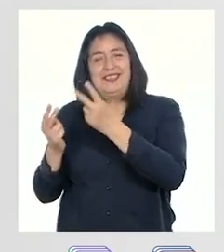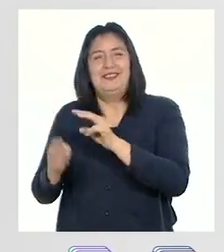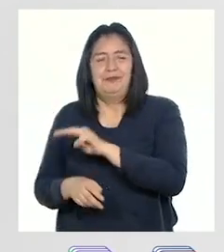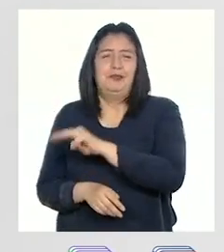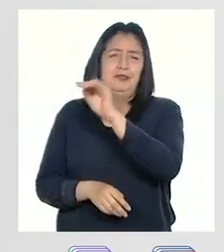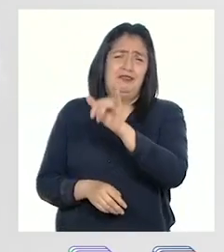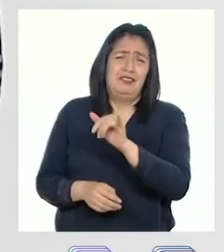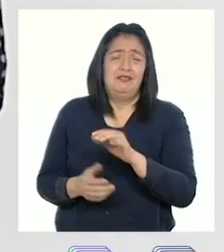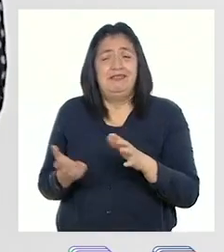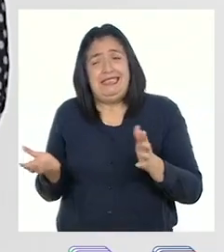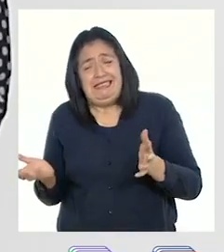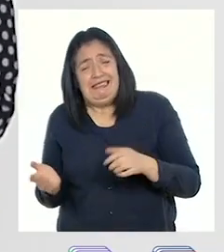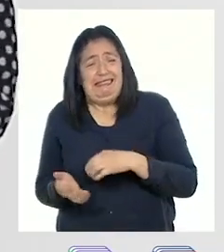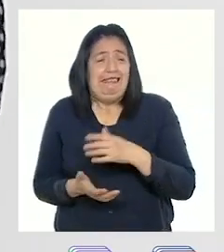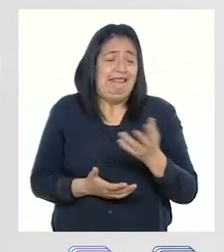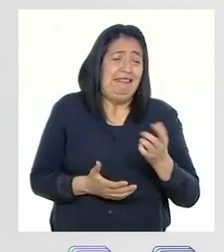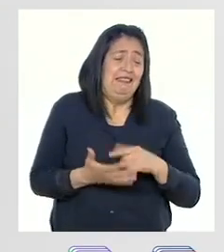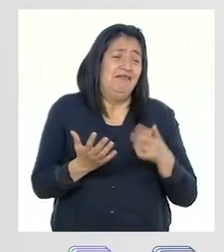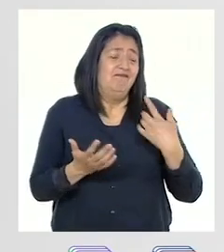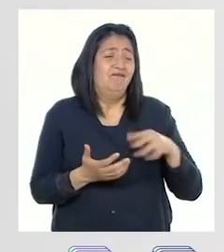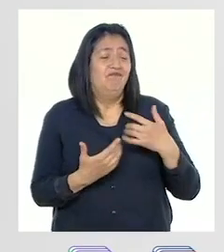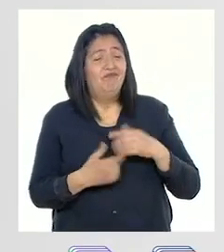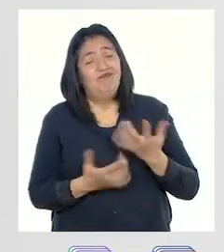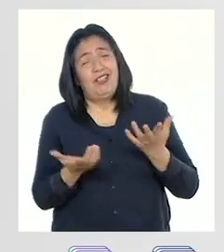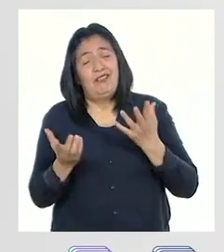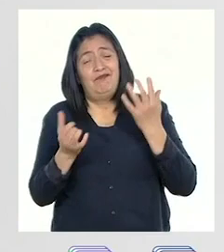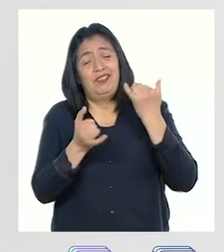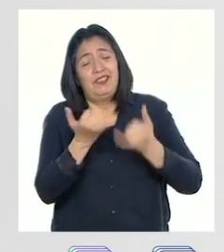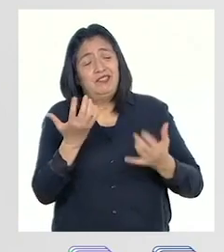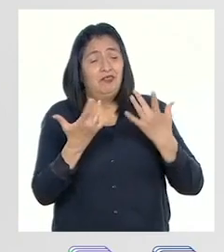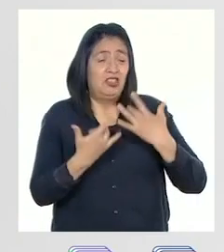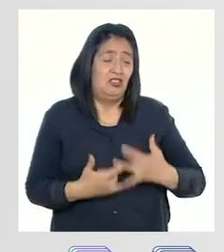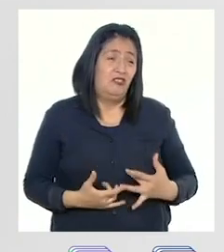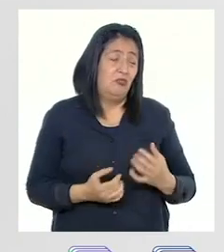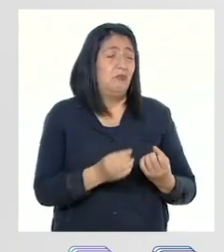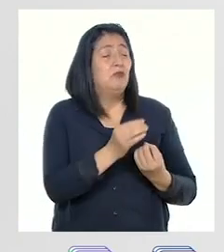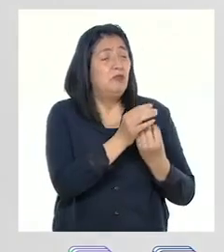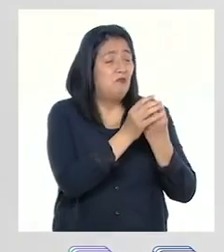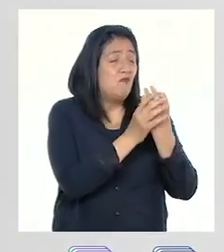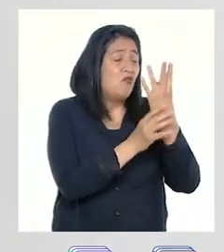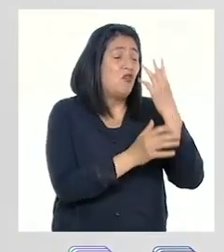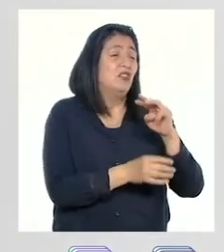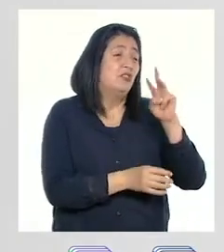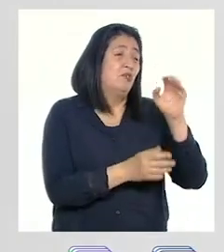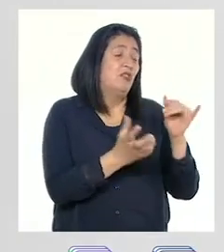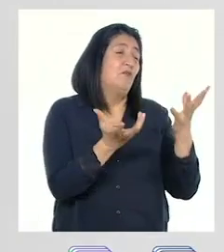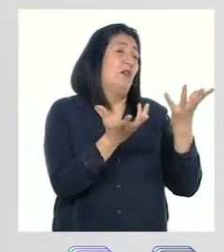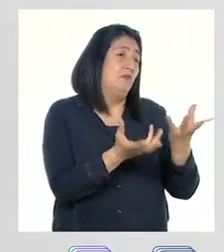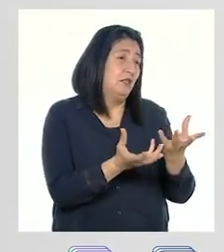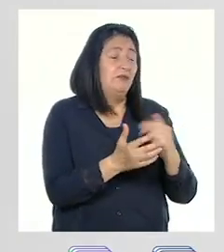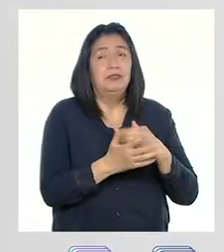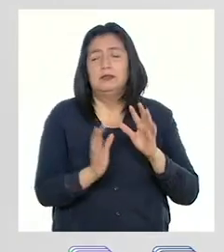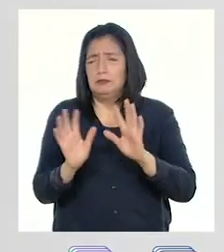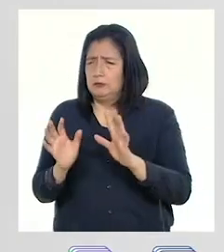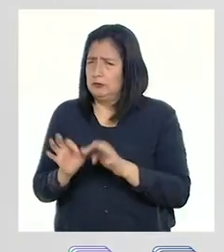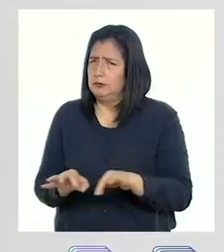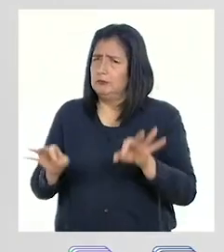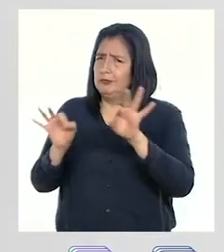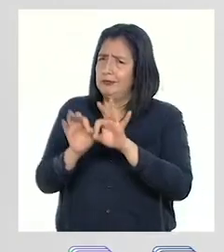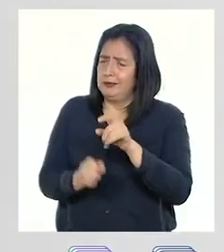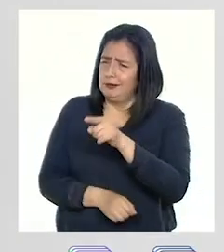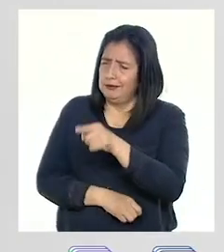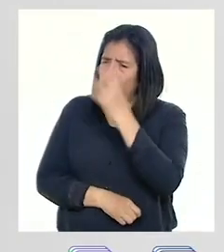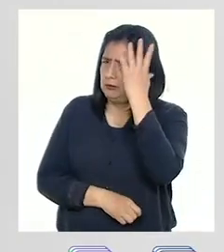Moyobamba, pero por otro lado el desenlace fue un poco triste por lo que sucedió con mi orquídea. Pero lo importante es que de esta